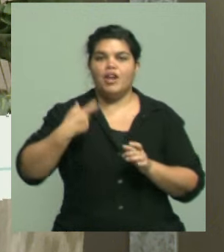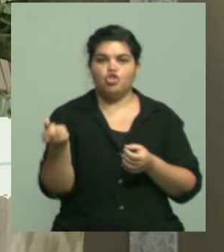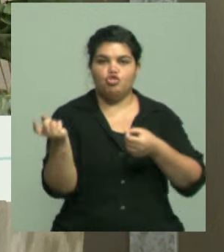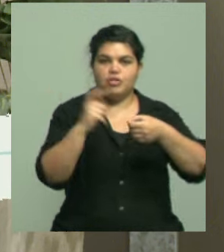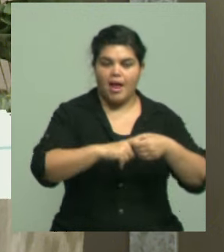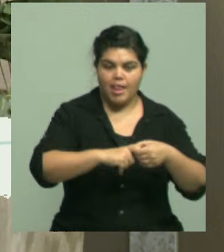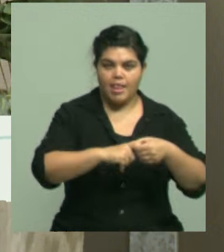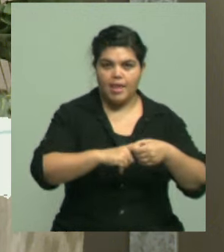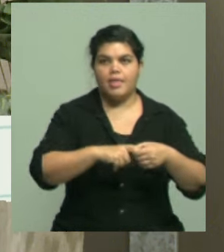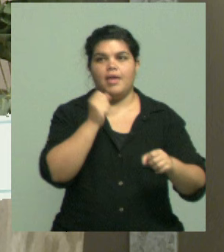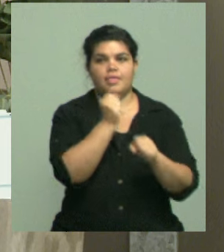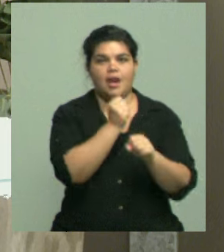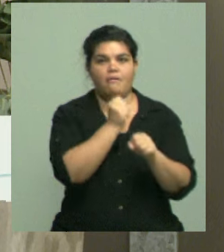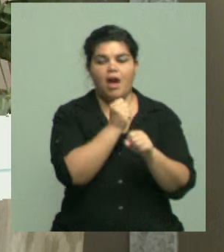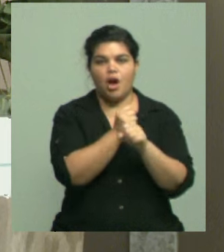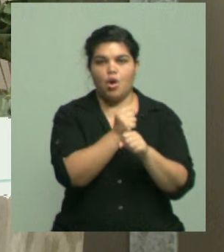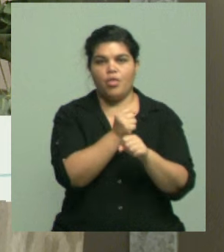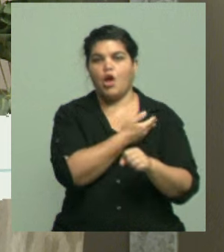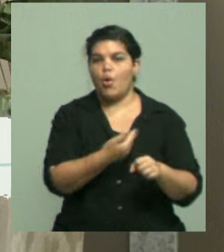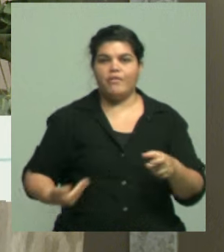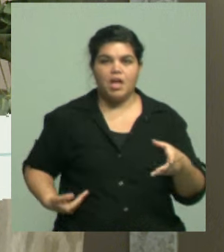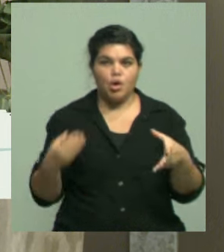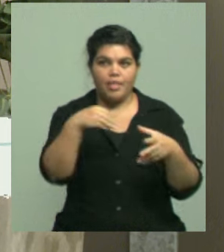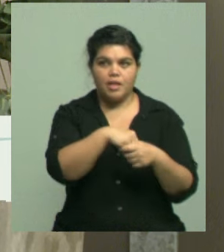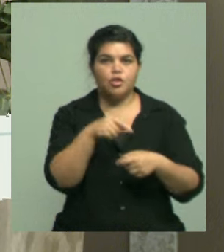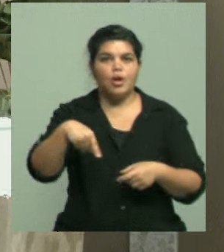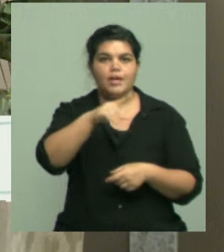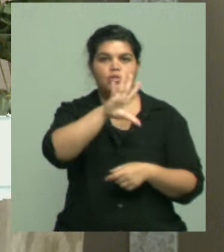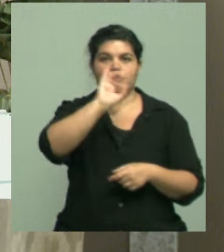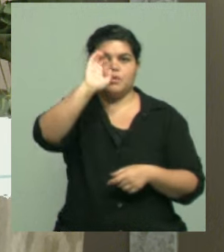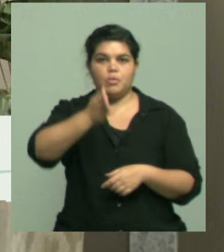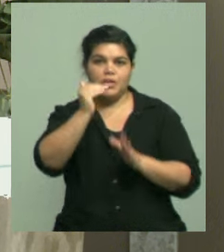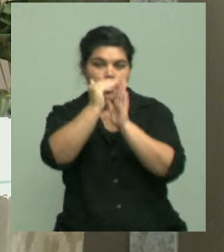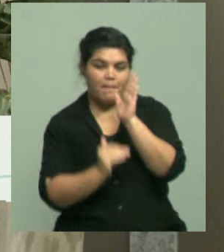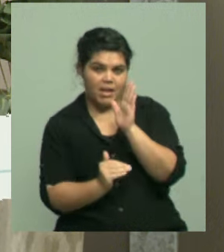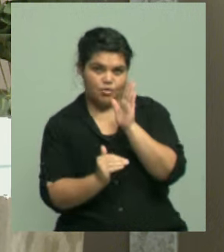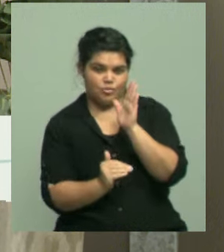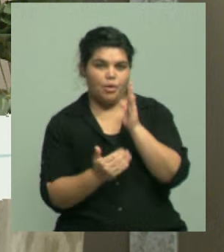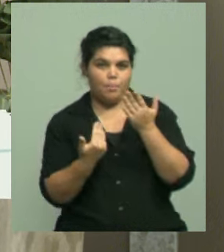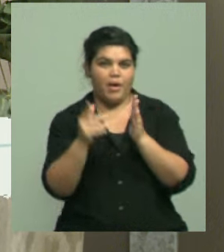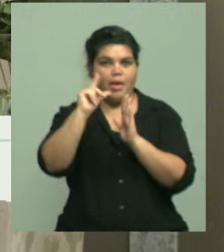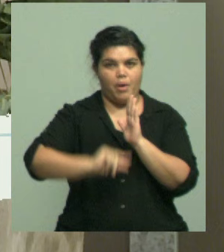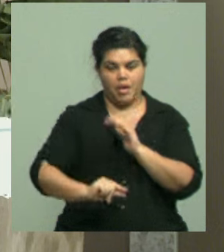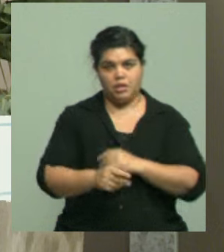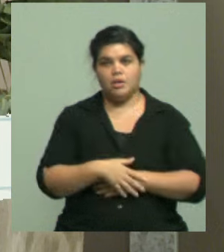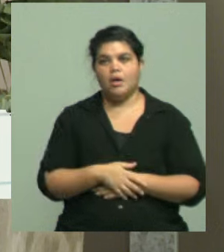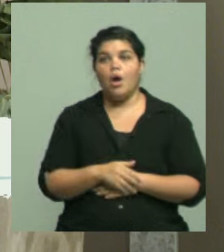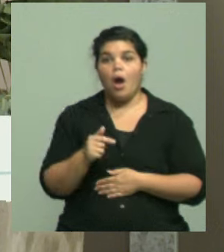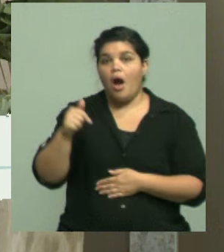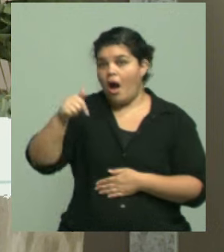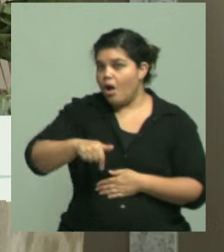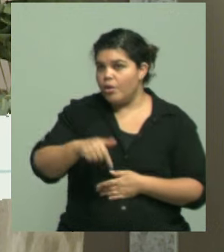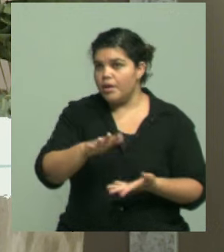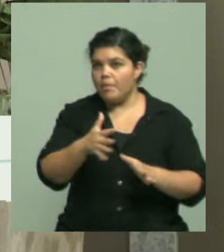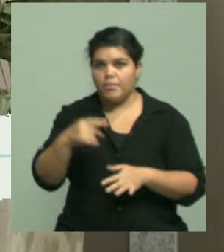de los empleados públicos de la provincia, van a tener un 50% de descuento. Hoy la vacuna, si la quieren poner, tiene un